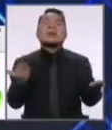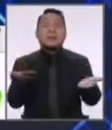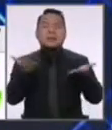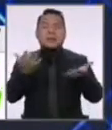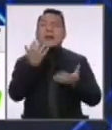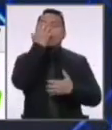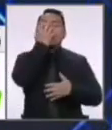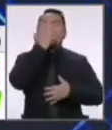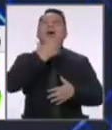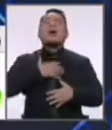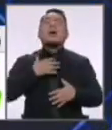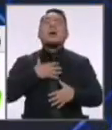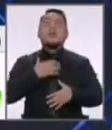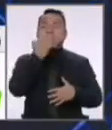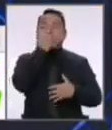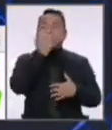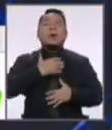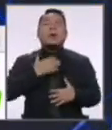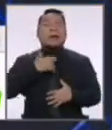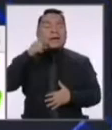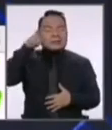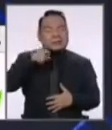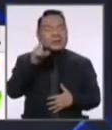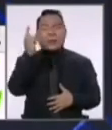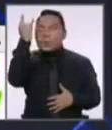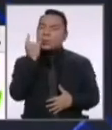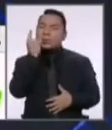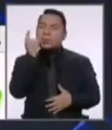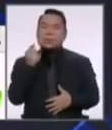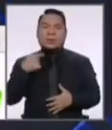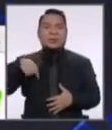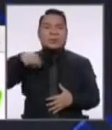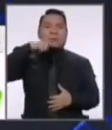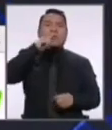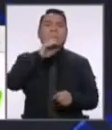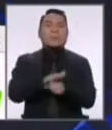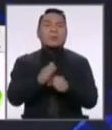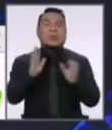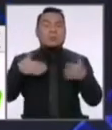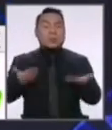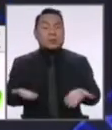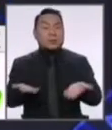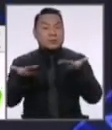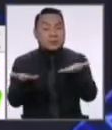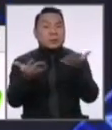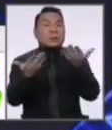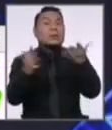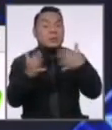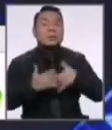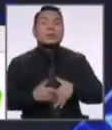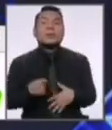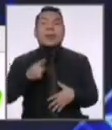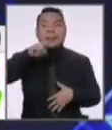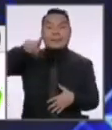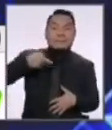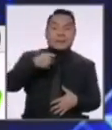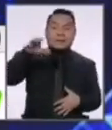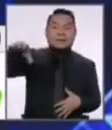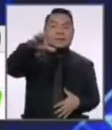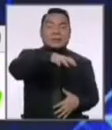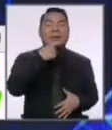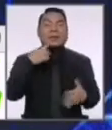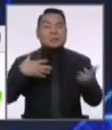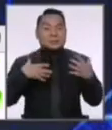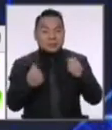de oxígeno, oxígeno medicinal, y por eso nosotros nos comprometemos a garantizar que por lo menos mil centros de salud